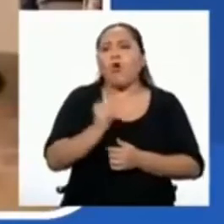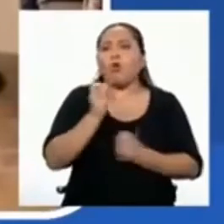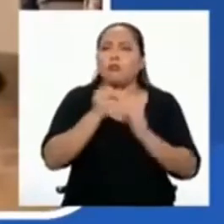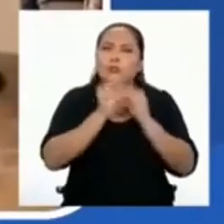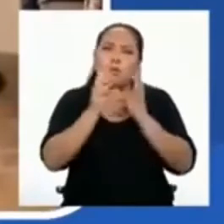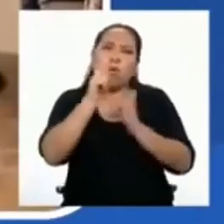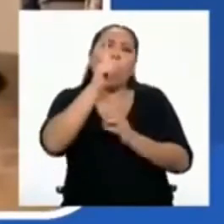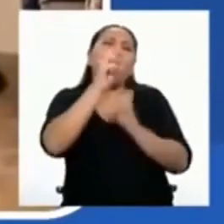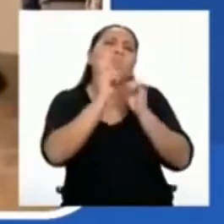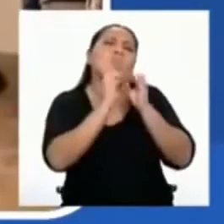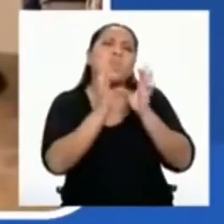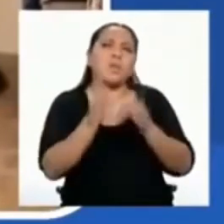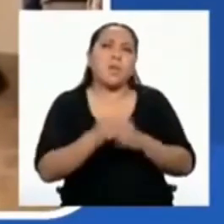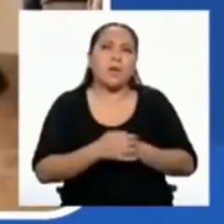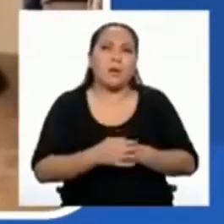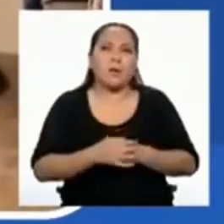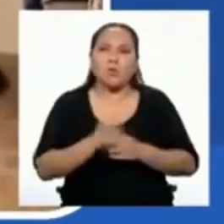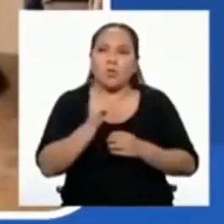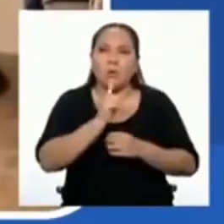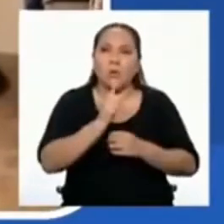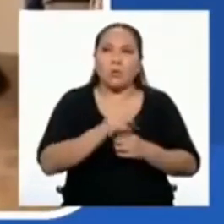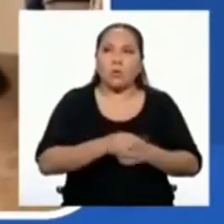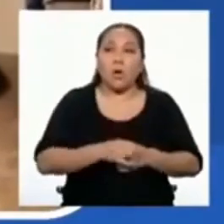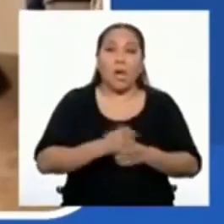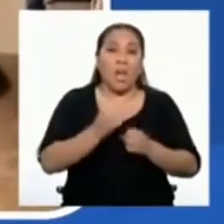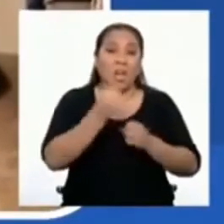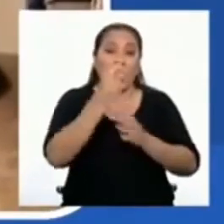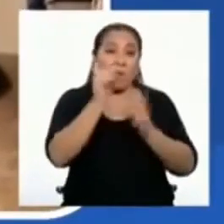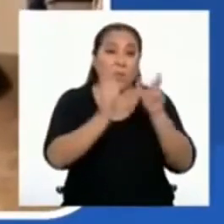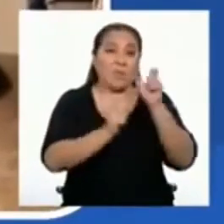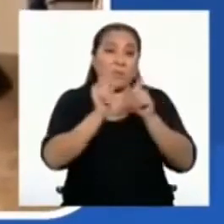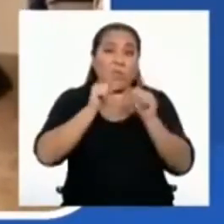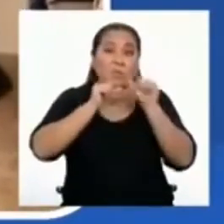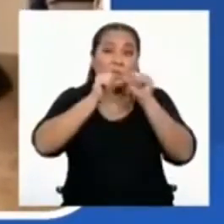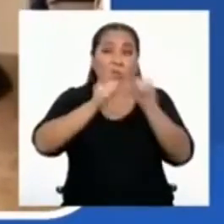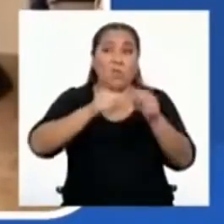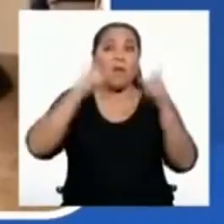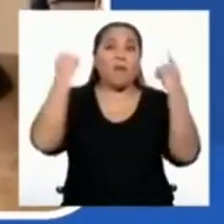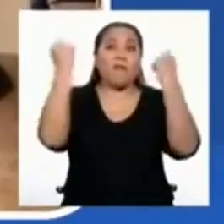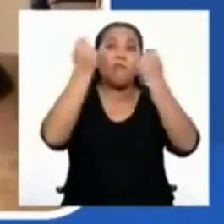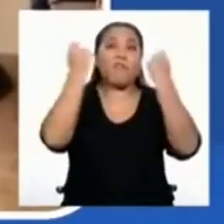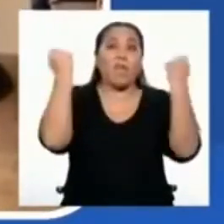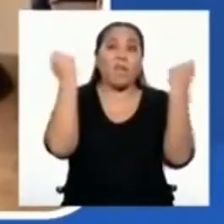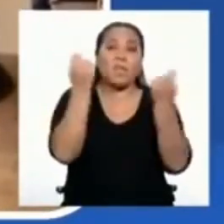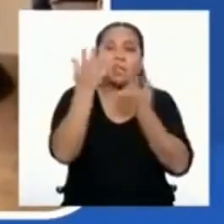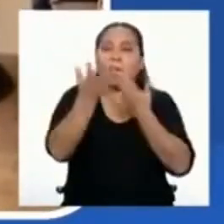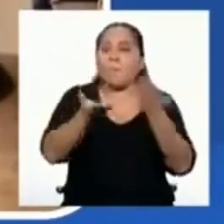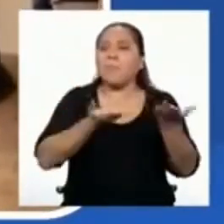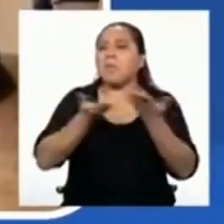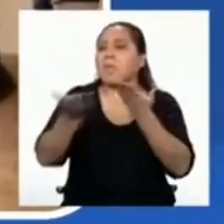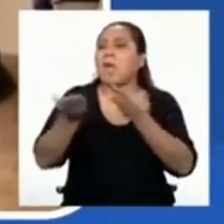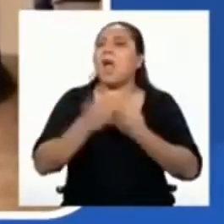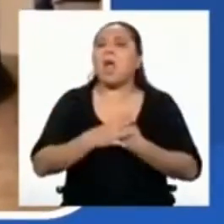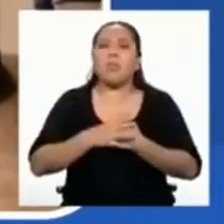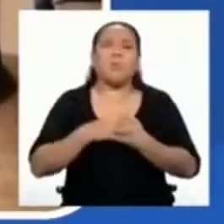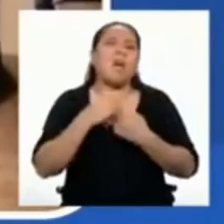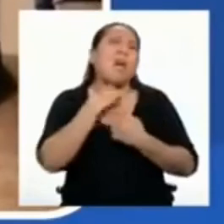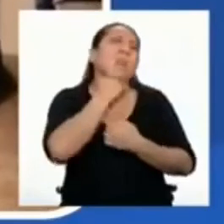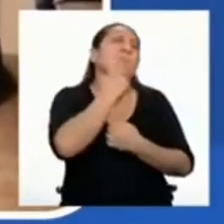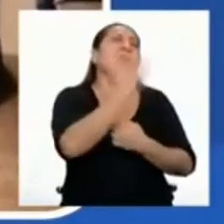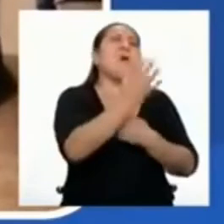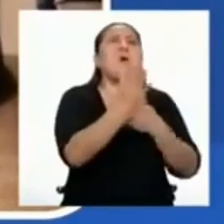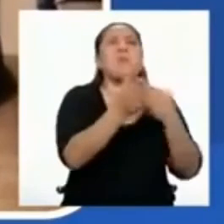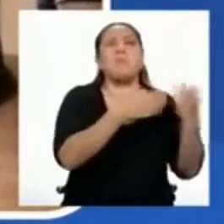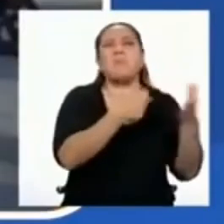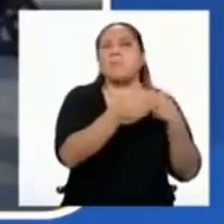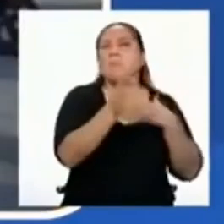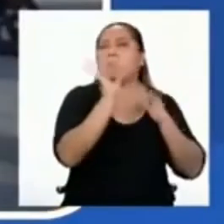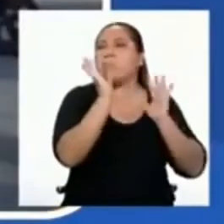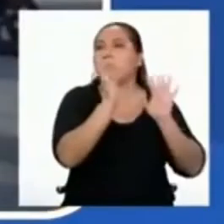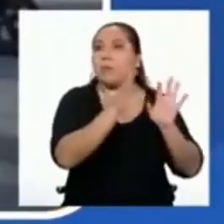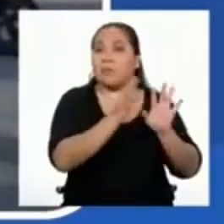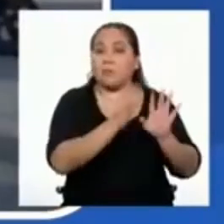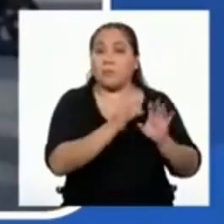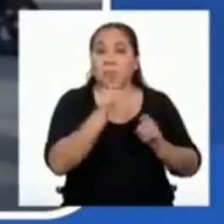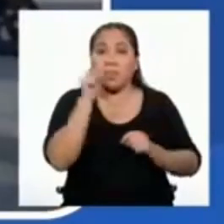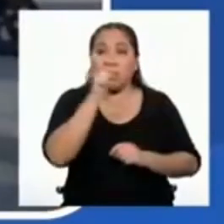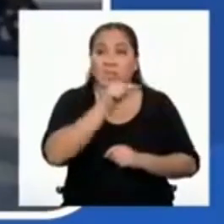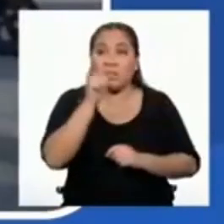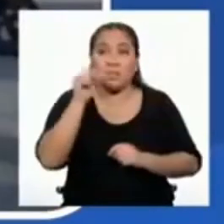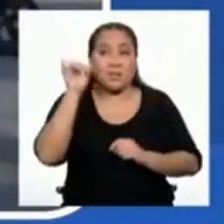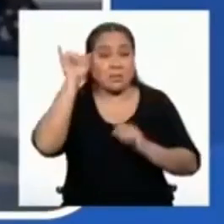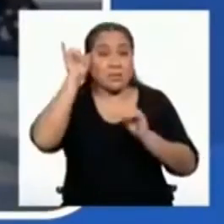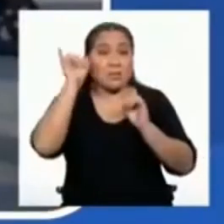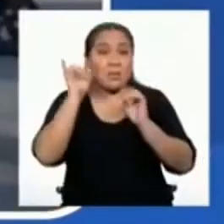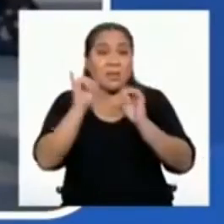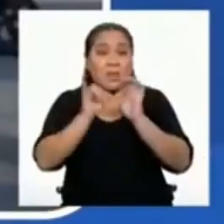O que algunos continúen realizando fiestas con invitados como si nada estuviera ocurriendo. Con todas estas